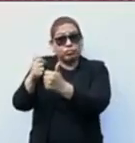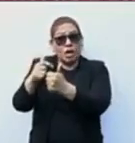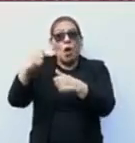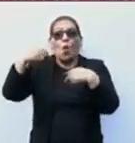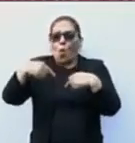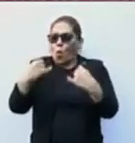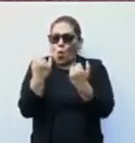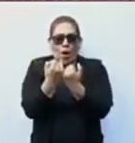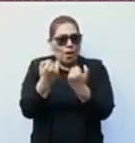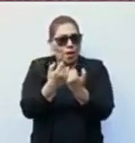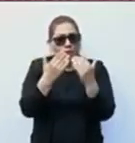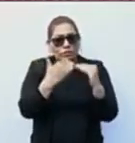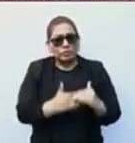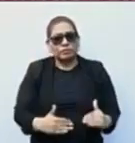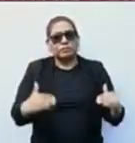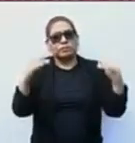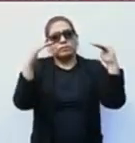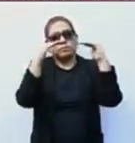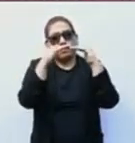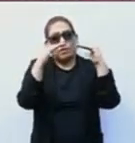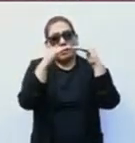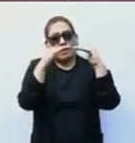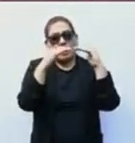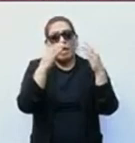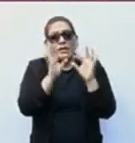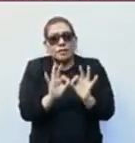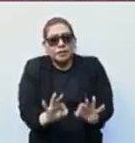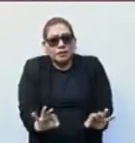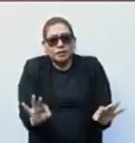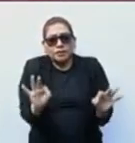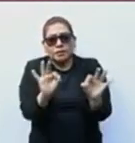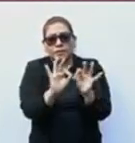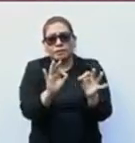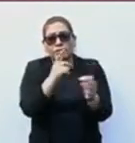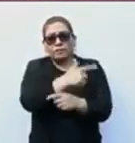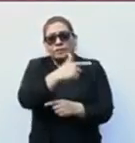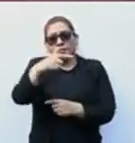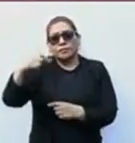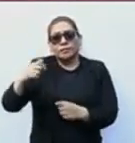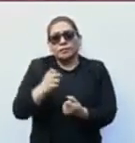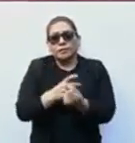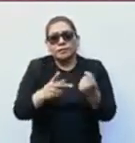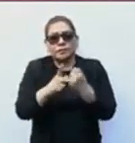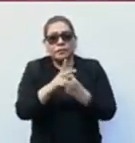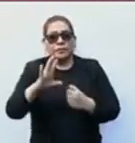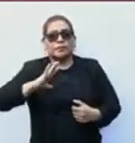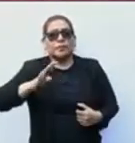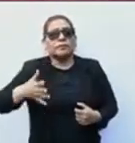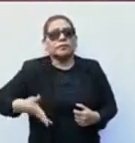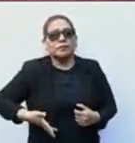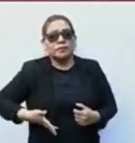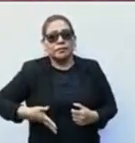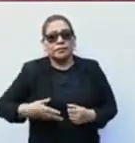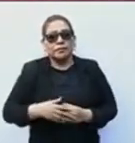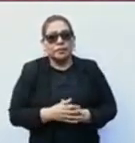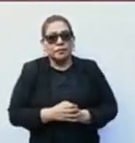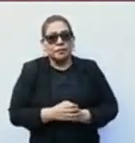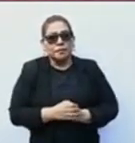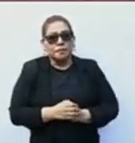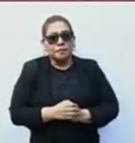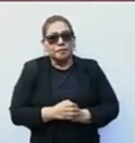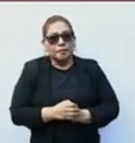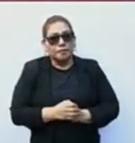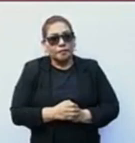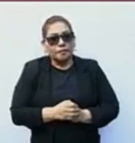pueblos originarios de México, la prioridad dentro de la prioridad. Y estamos orgullosos de poderles servir